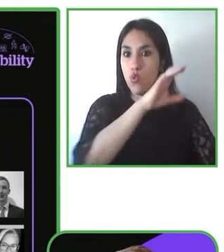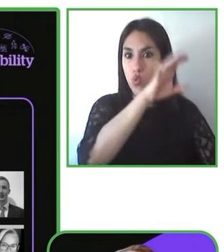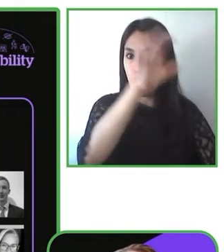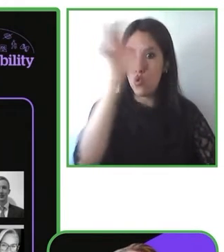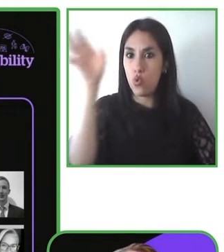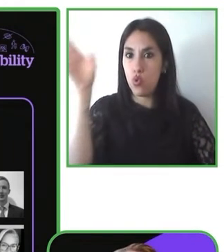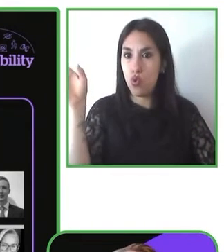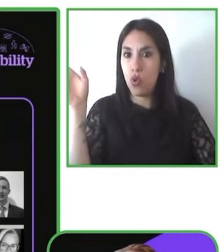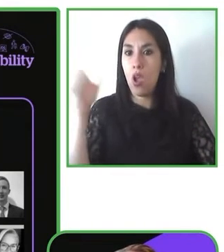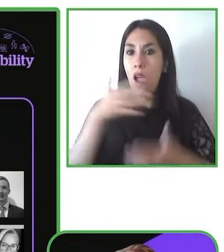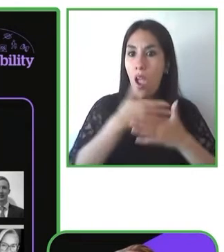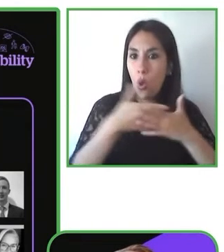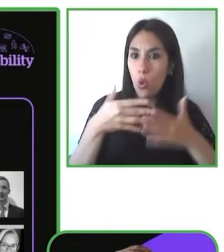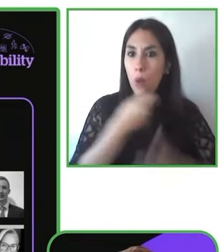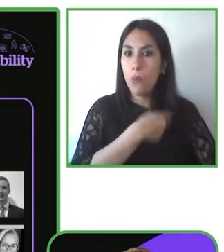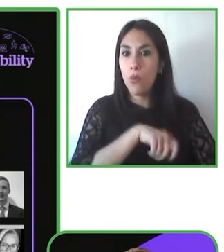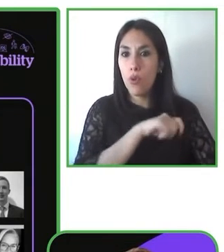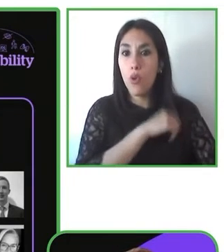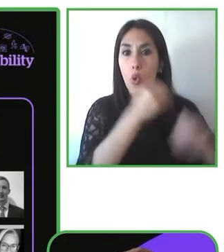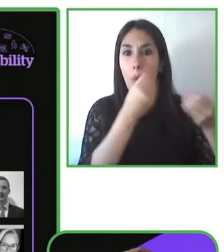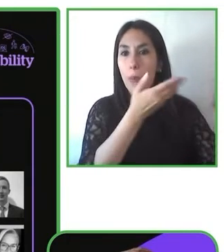comuniquen con Ricardo García.